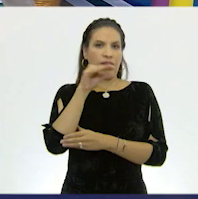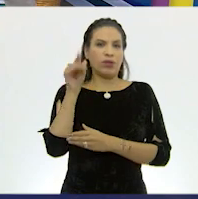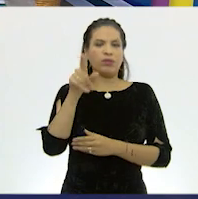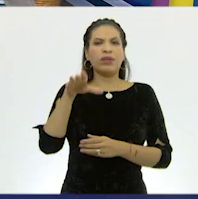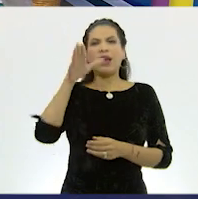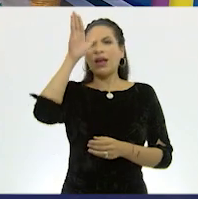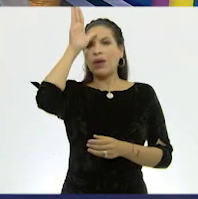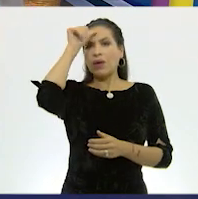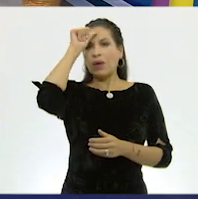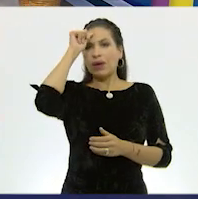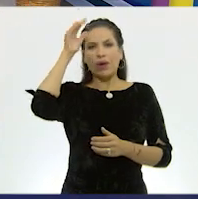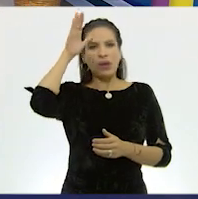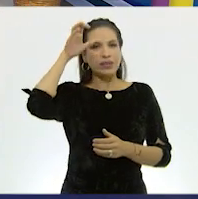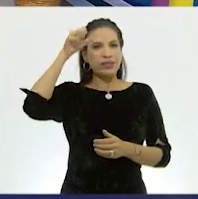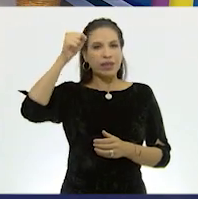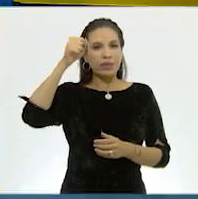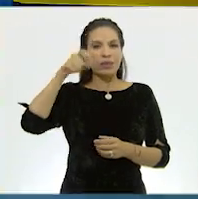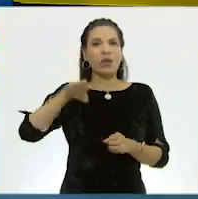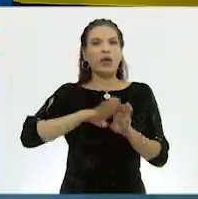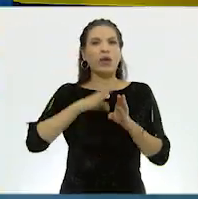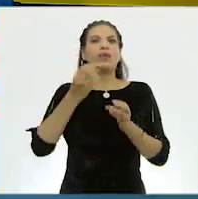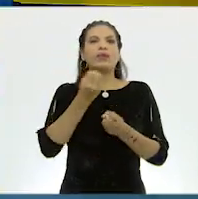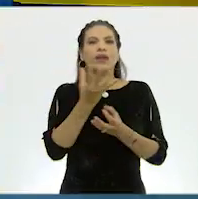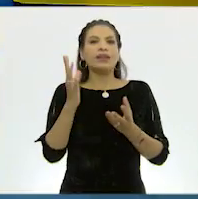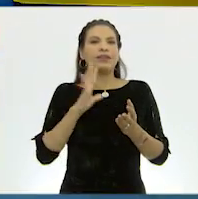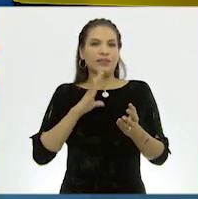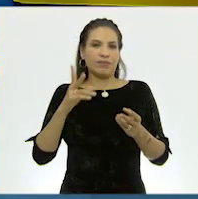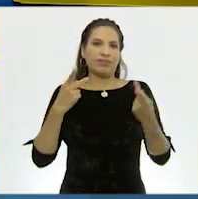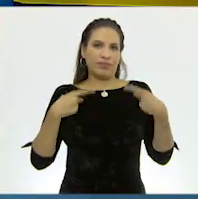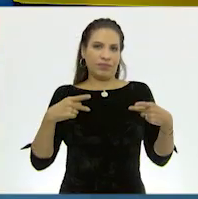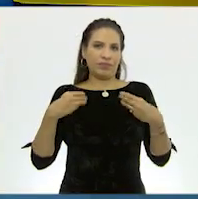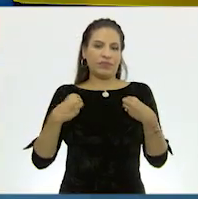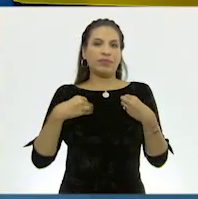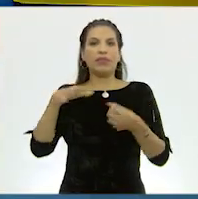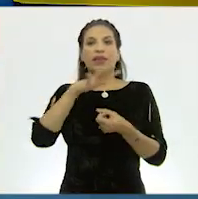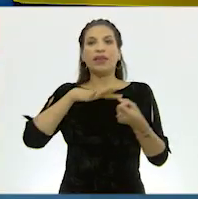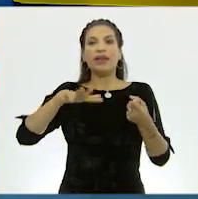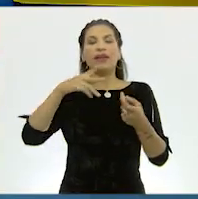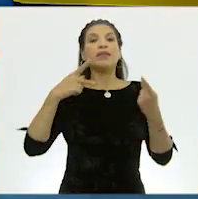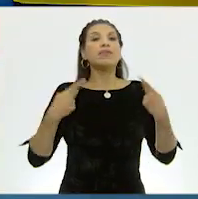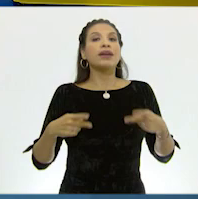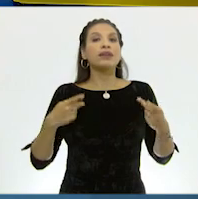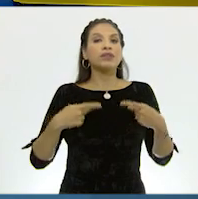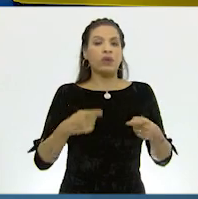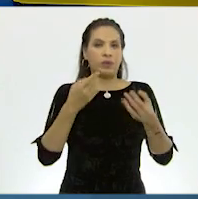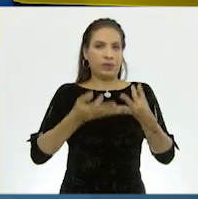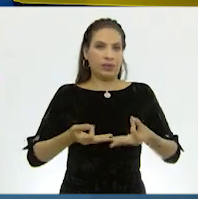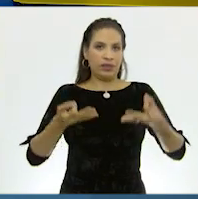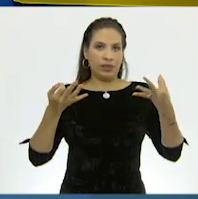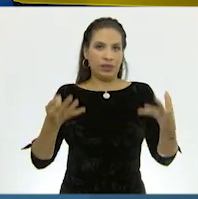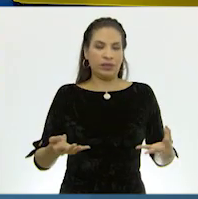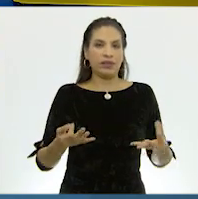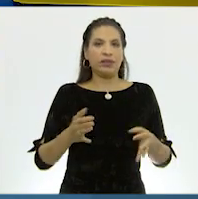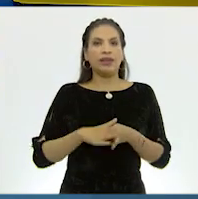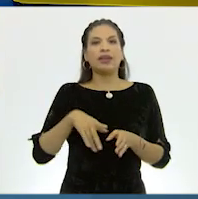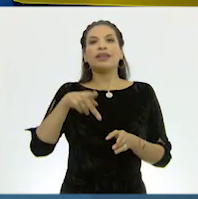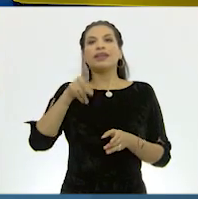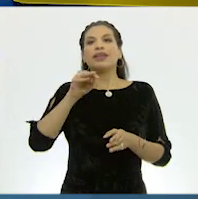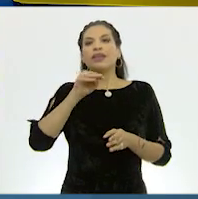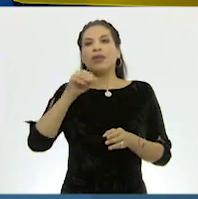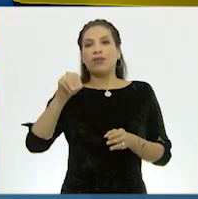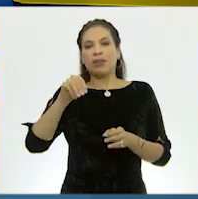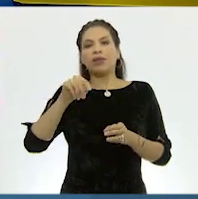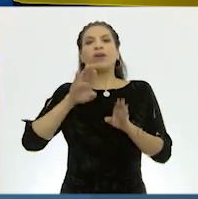estás acordando del concepto de la densidad de población, que recuerden que es el número de habitantes de un territorio por kilómetro